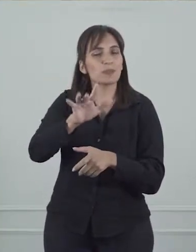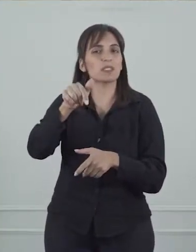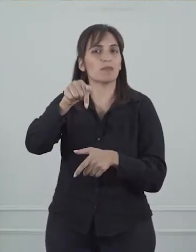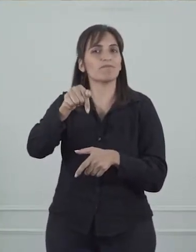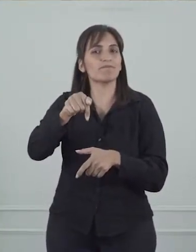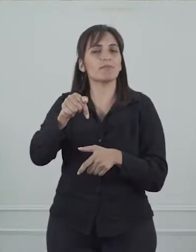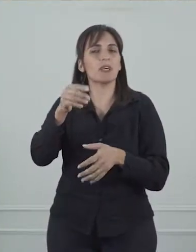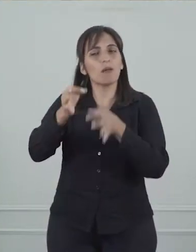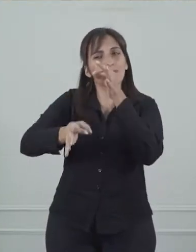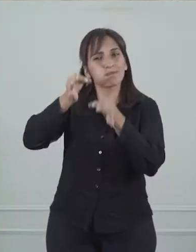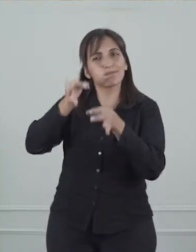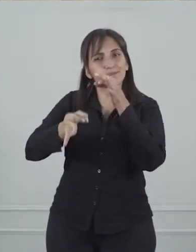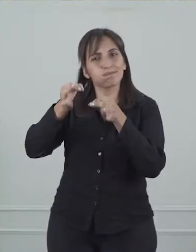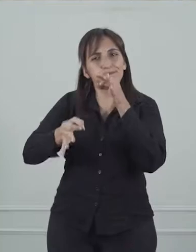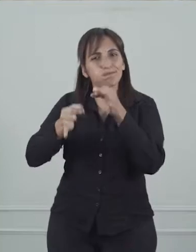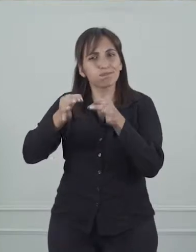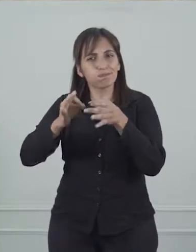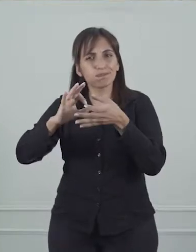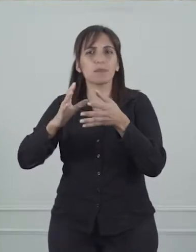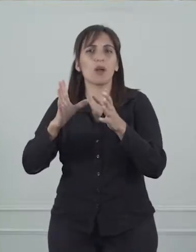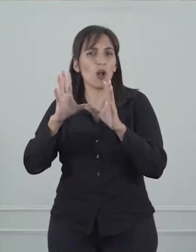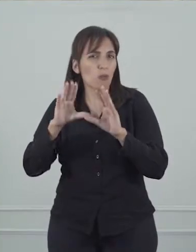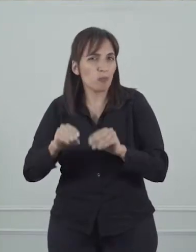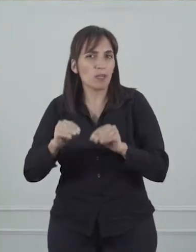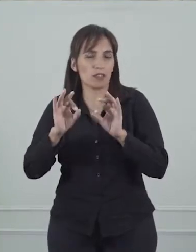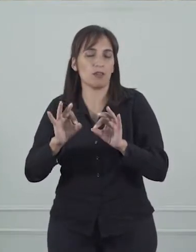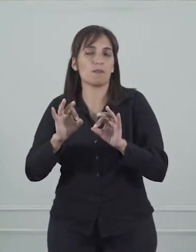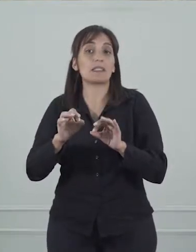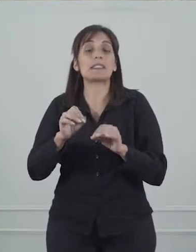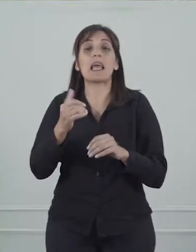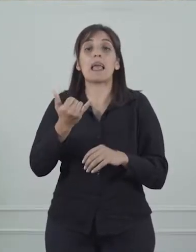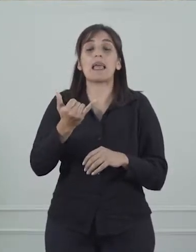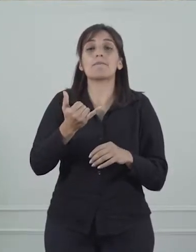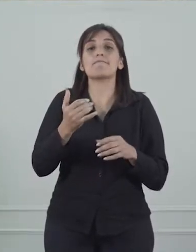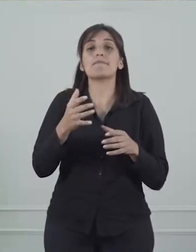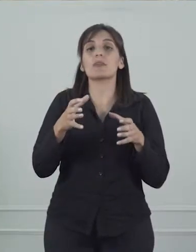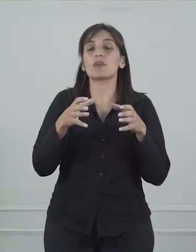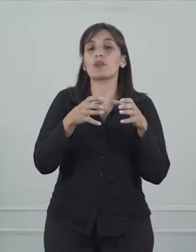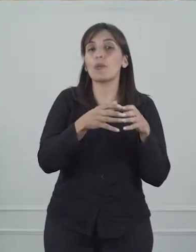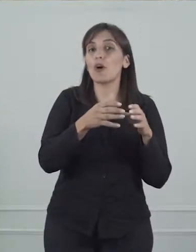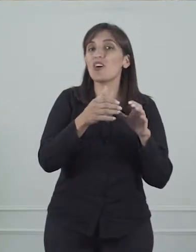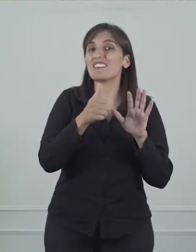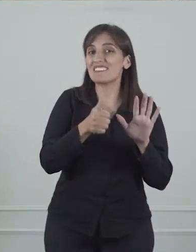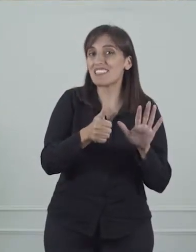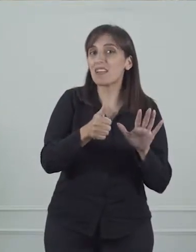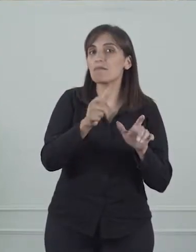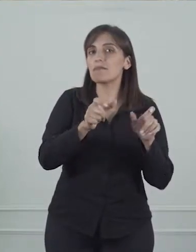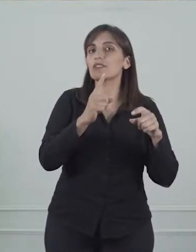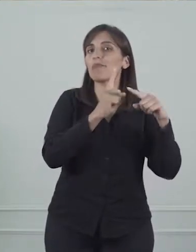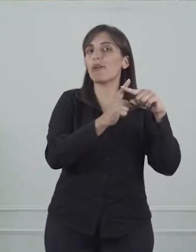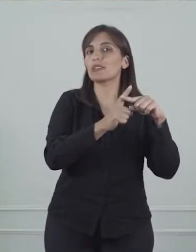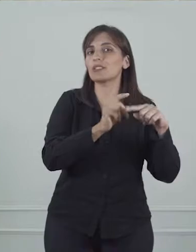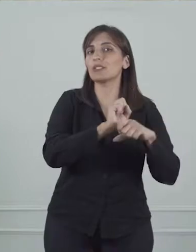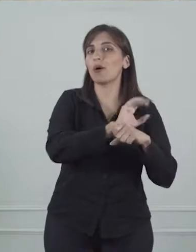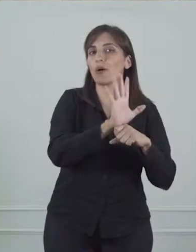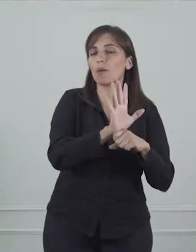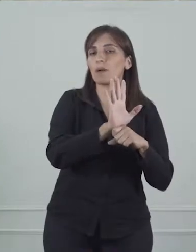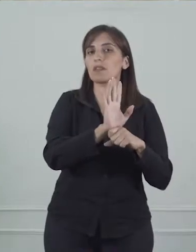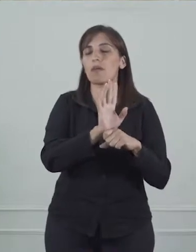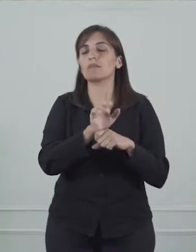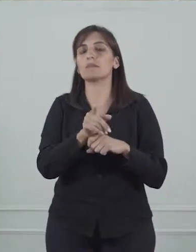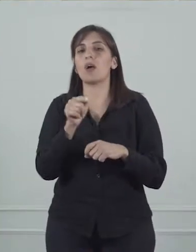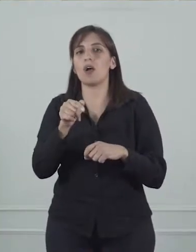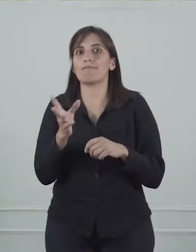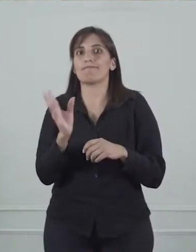sido analizados en nuestro laboratorio, de los cuales se han confirmado 6 casos positivos, 2 más en el día de la